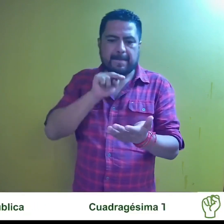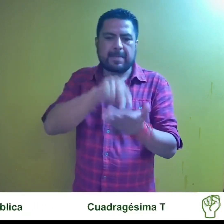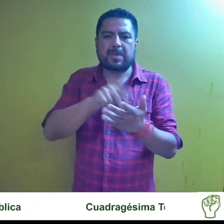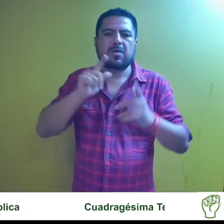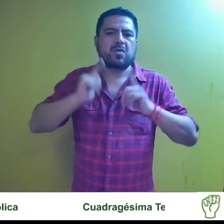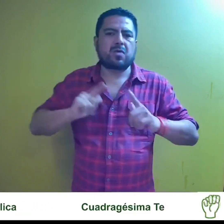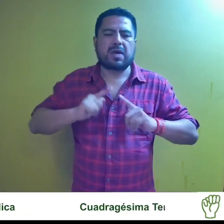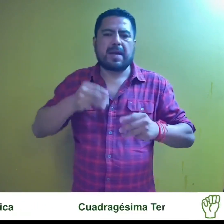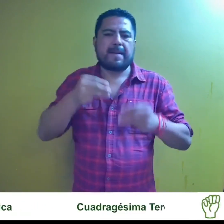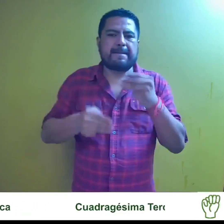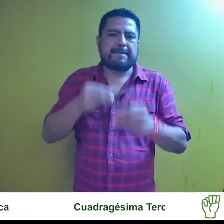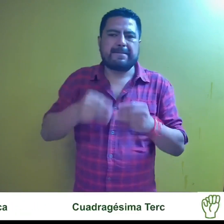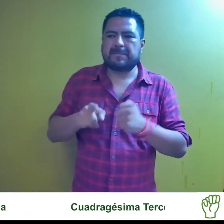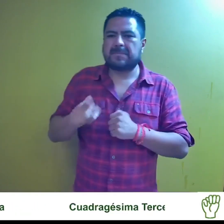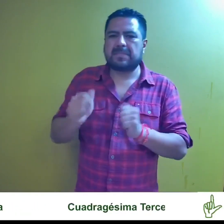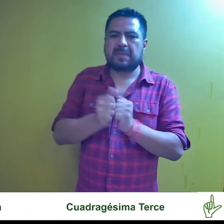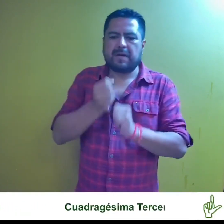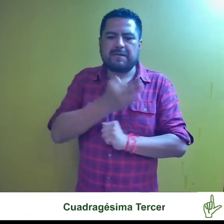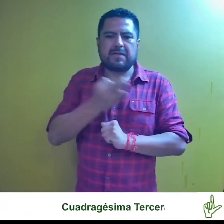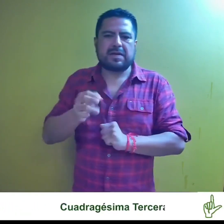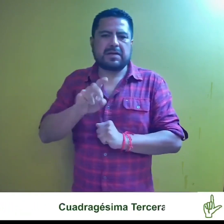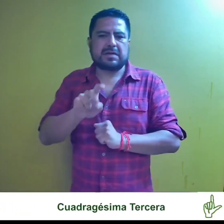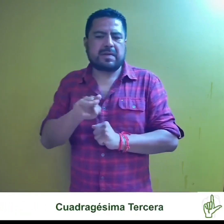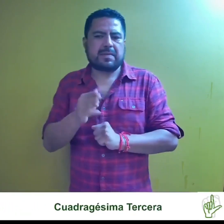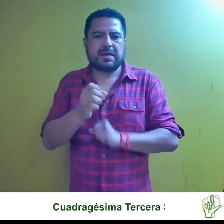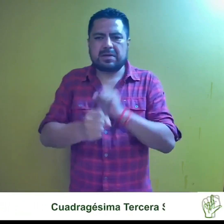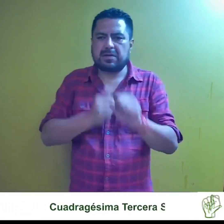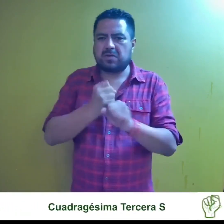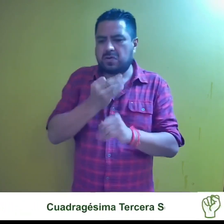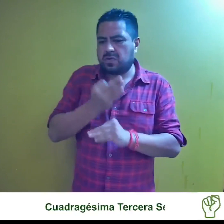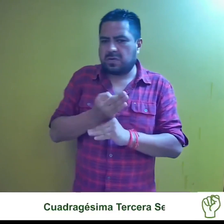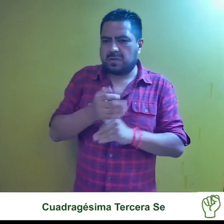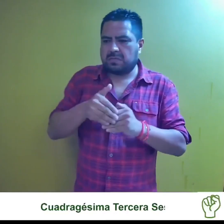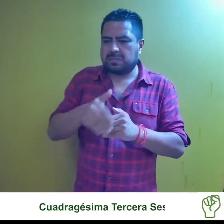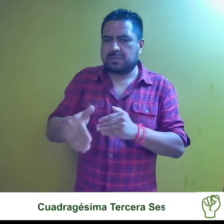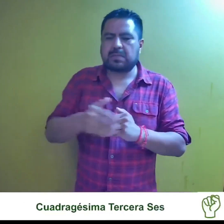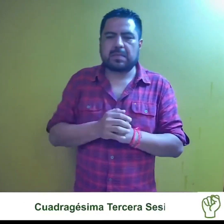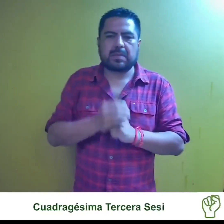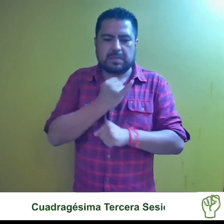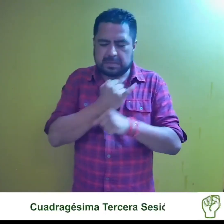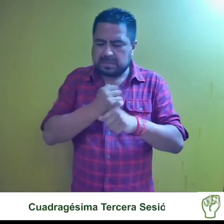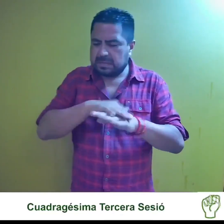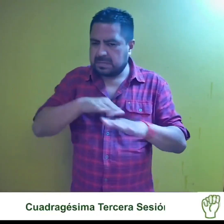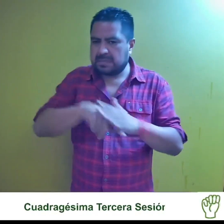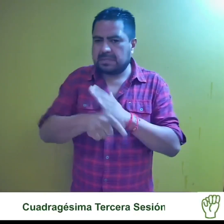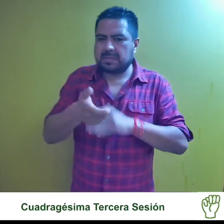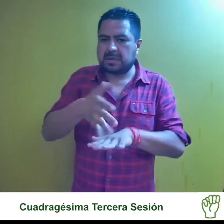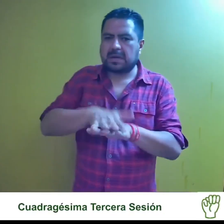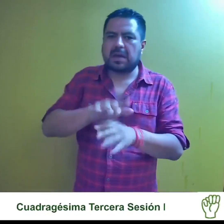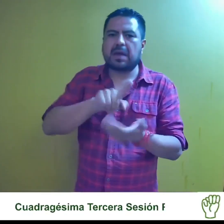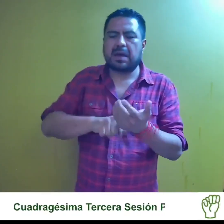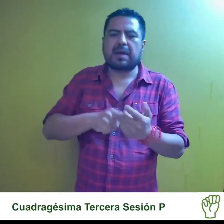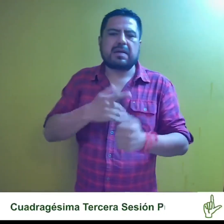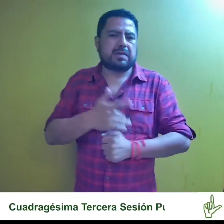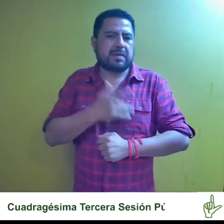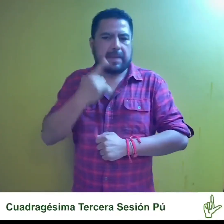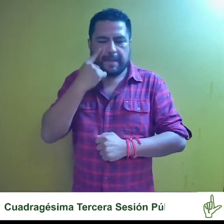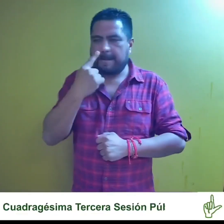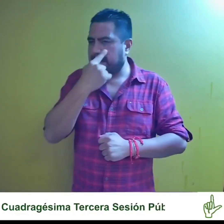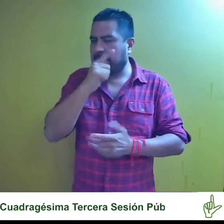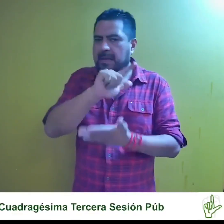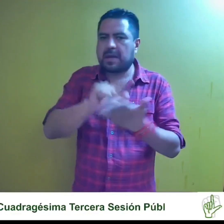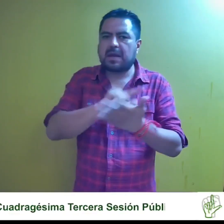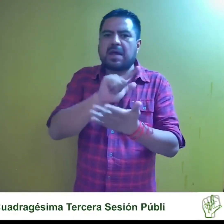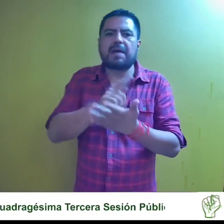de la magistrada oponente con fecha treinta de mayo del año en curso de un análisis integral al convenio en estudio se estima que se encuentran